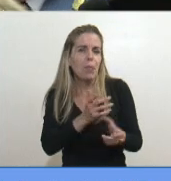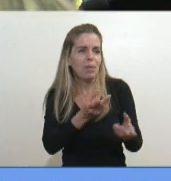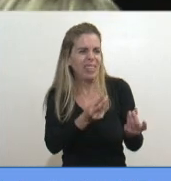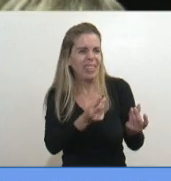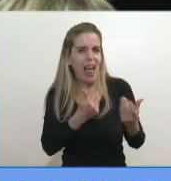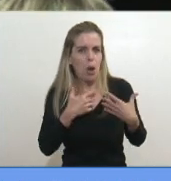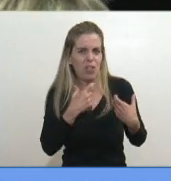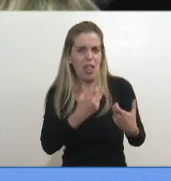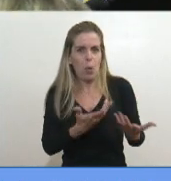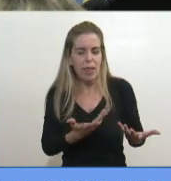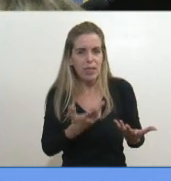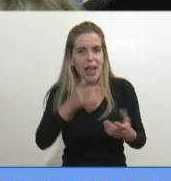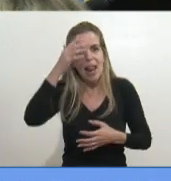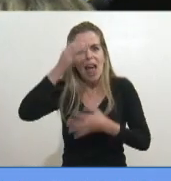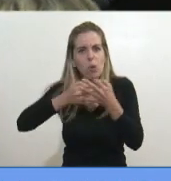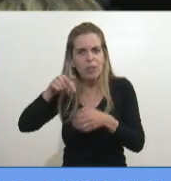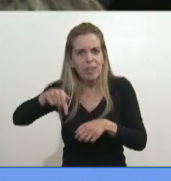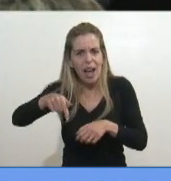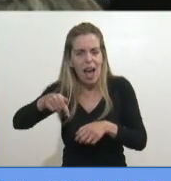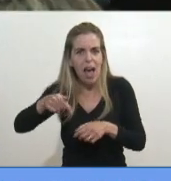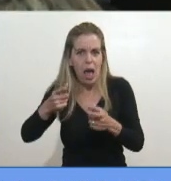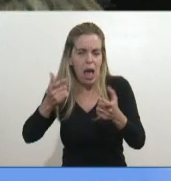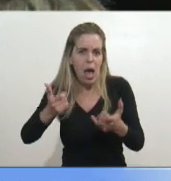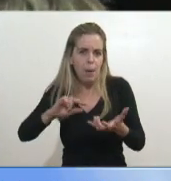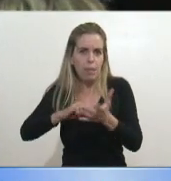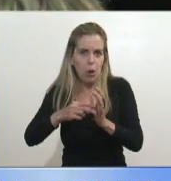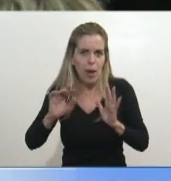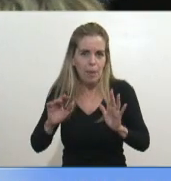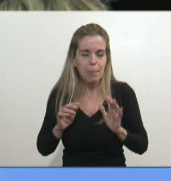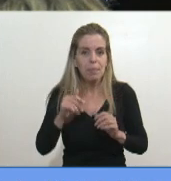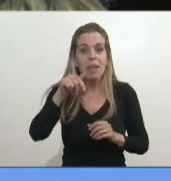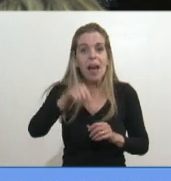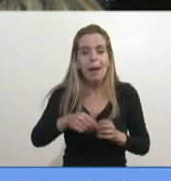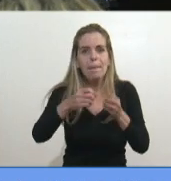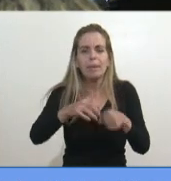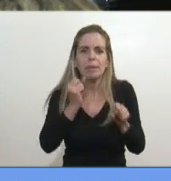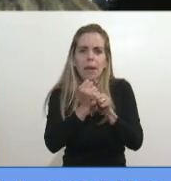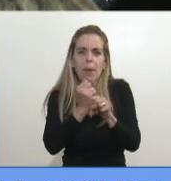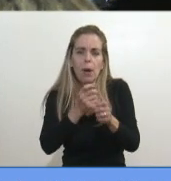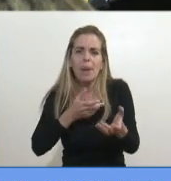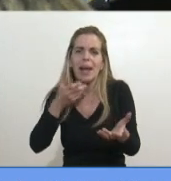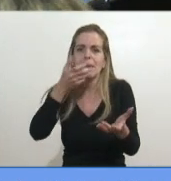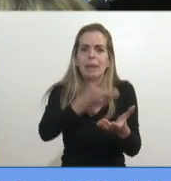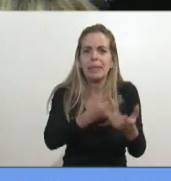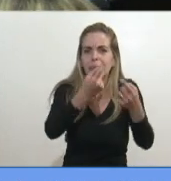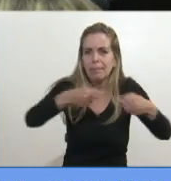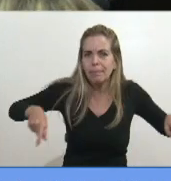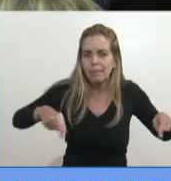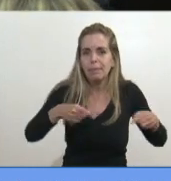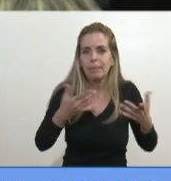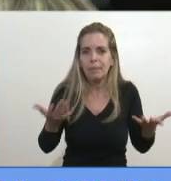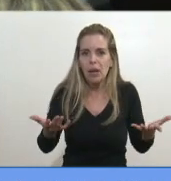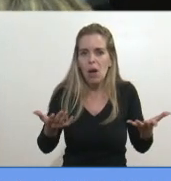que tenemos problemas en la justicia. Acá iniciamos un trabajo para invertir más, para aumentar los tribunales, pero hicieron una distorsión,